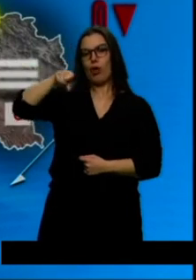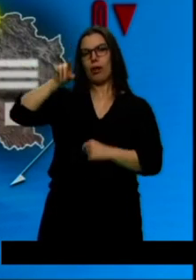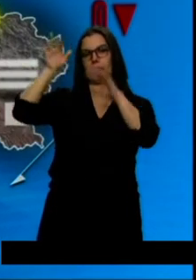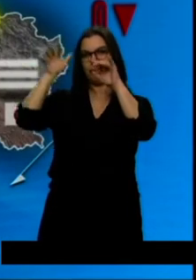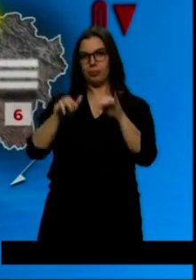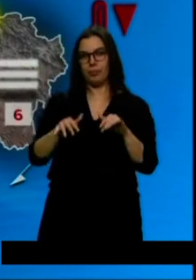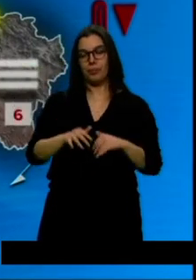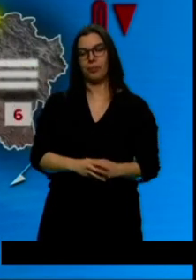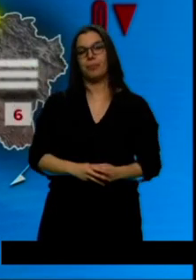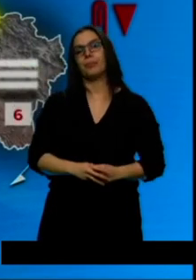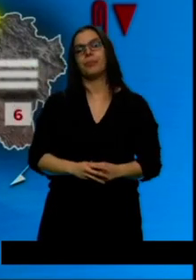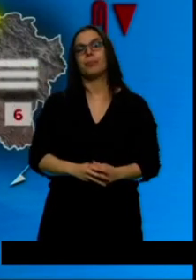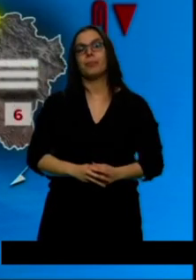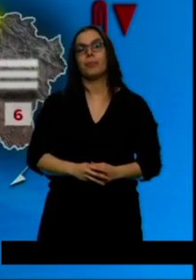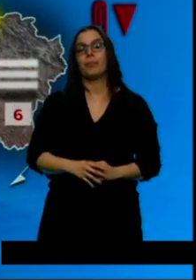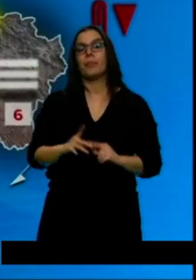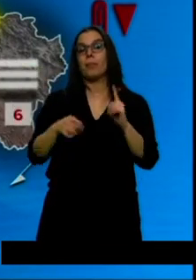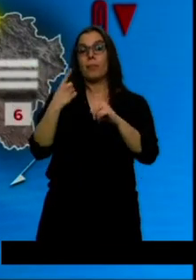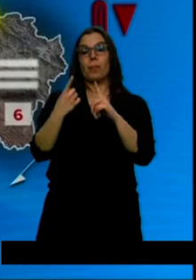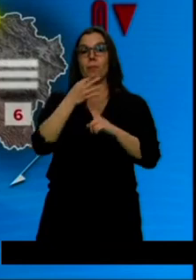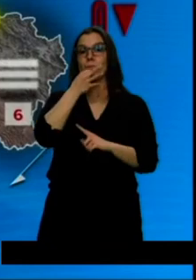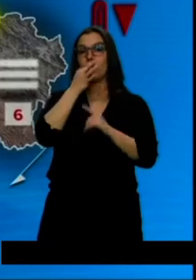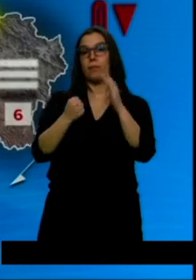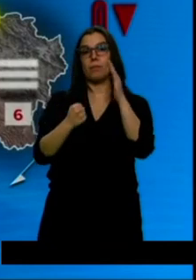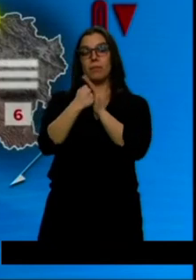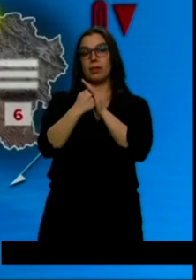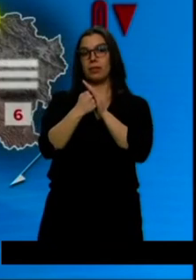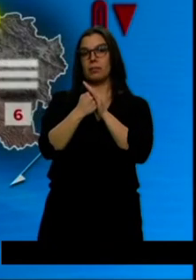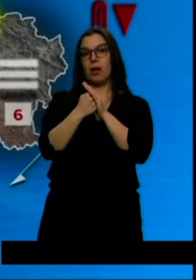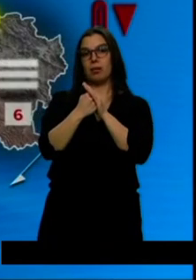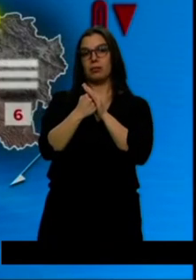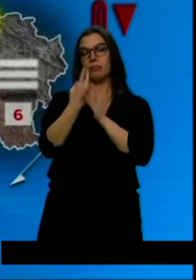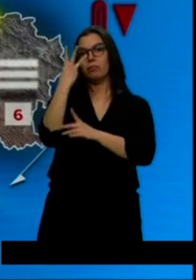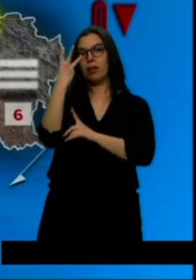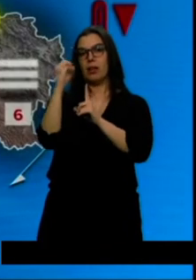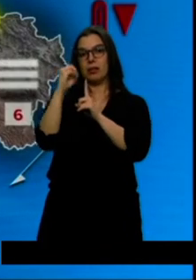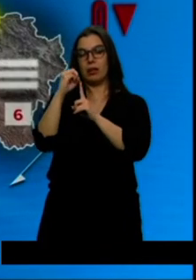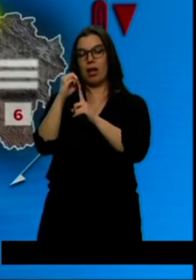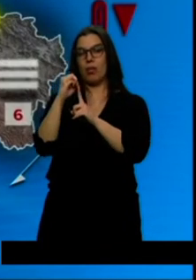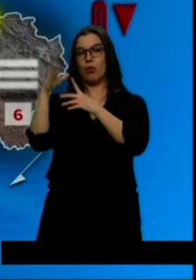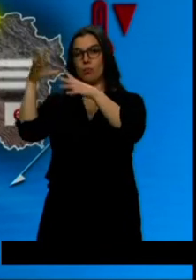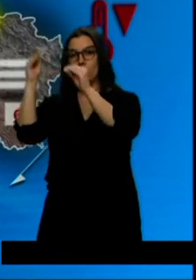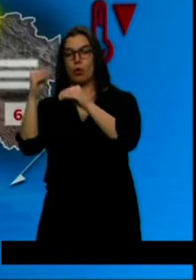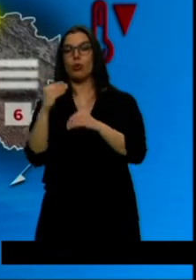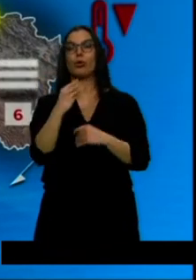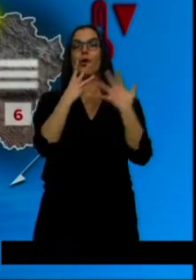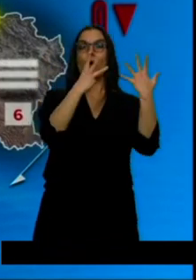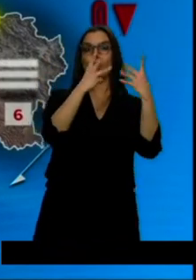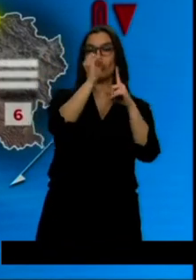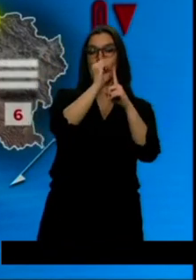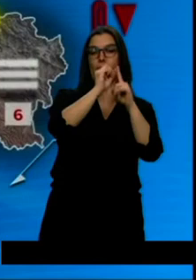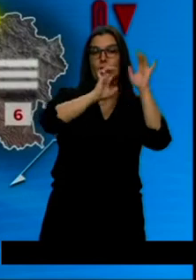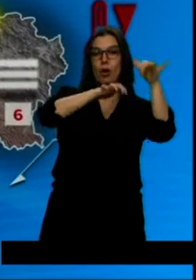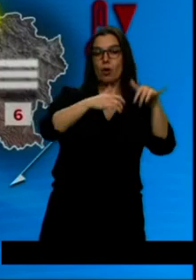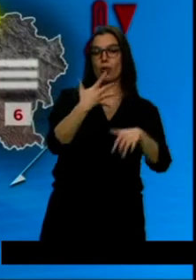bajarán de los 3 grados, por ejemplo en Burgos 8 grados, en León 5 grados, en Ávila o en